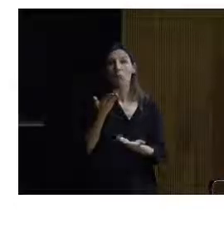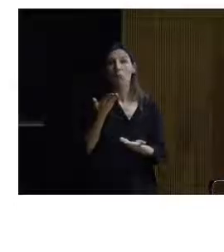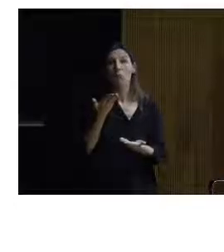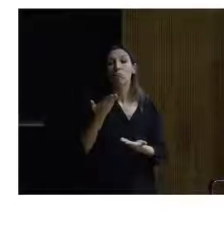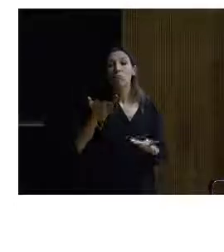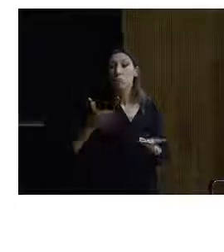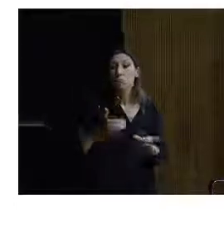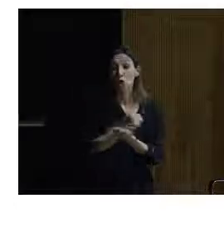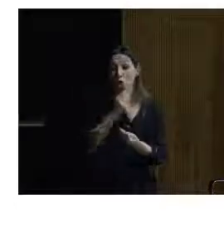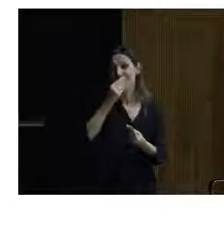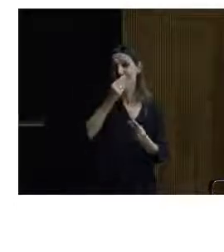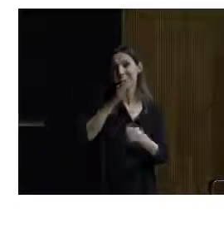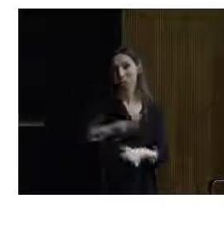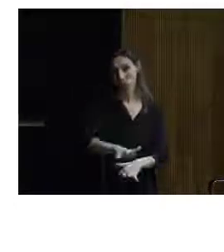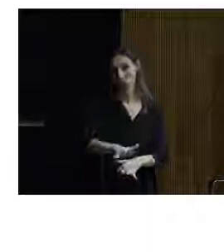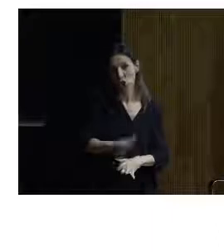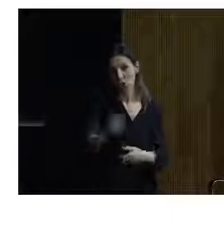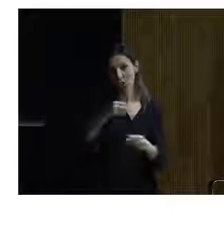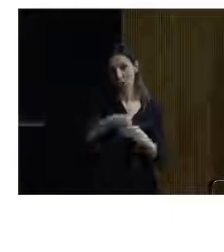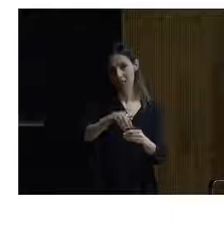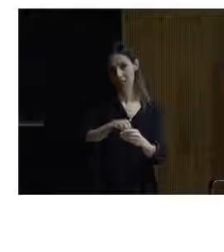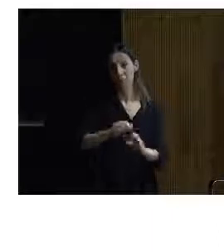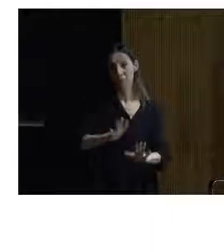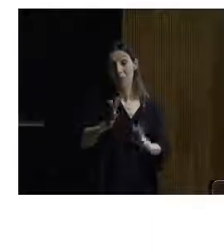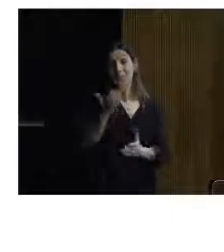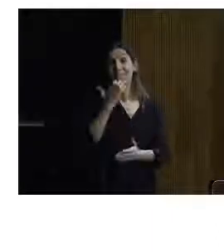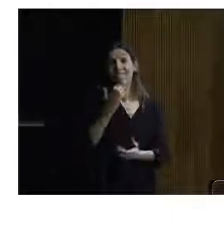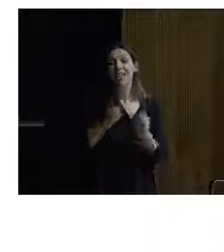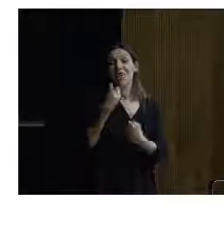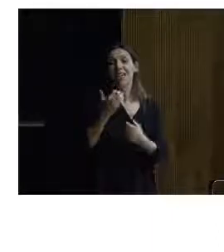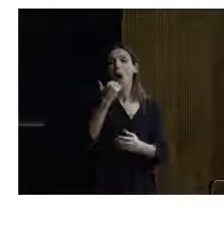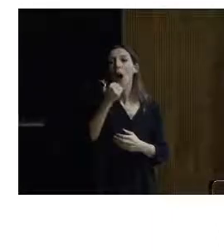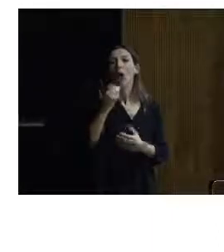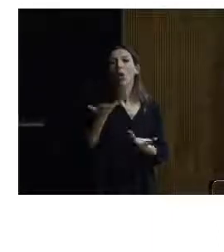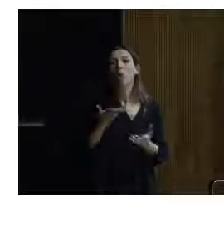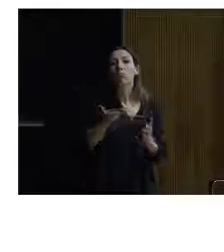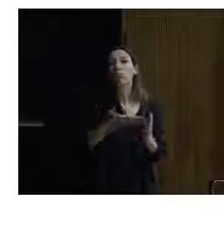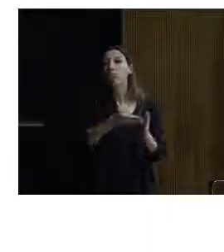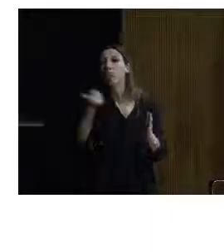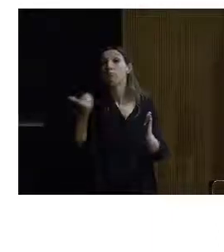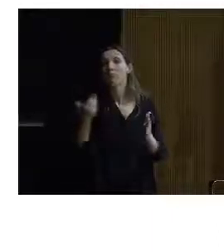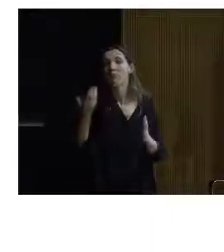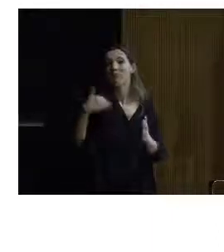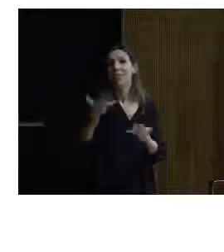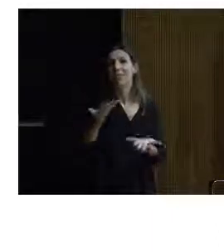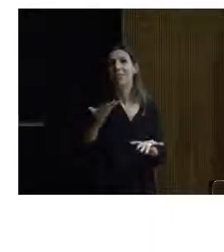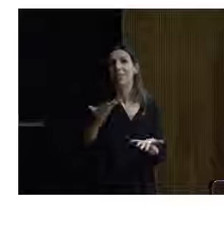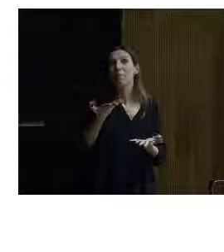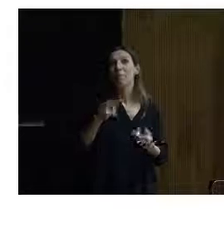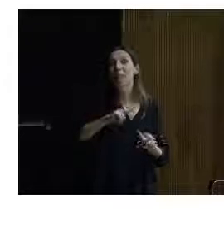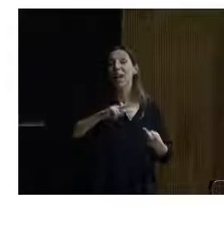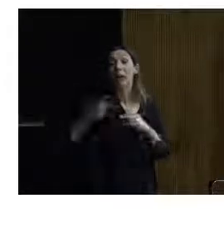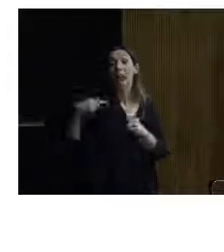historia, son ayer. Pero en el momento que quitamos algo de información, ya no estamos transmitiendo algo a las